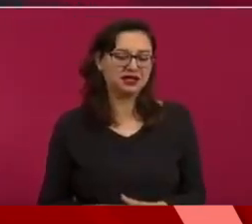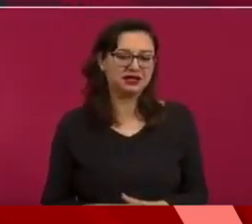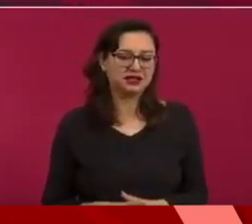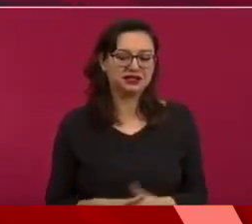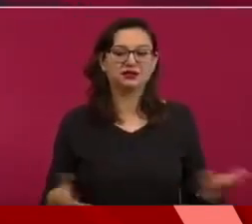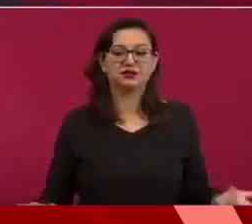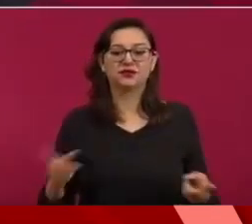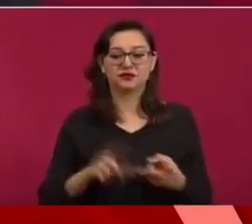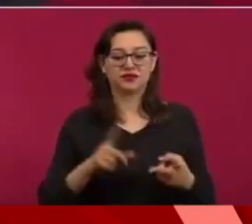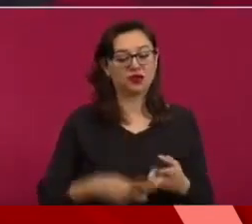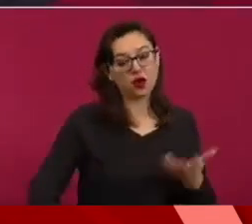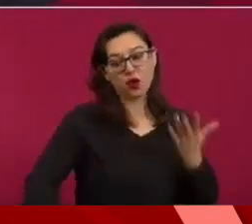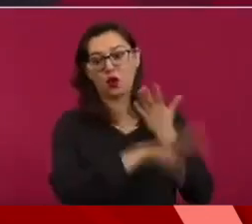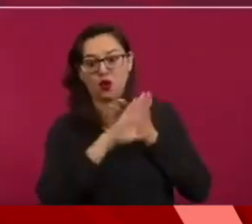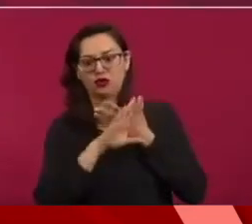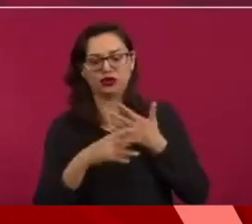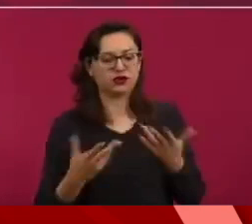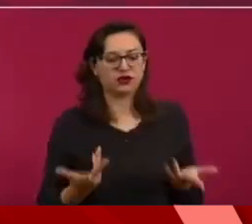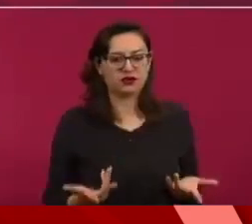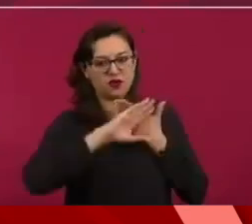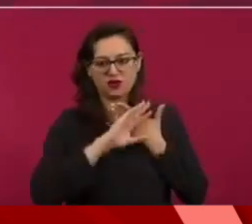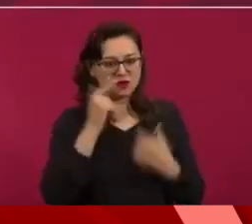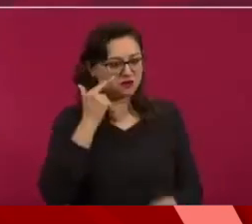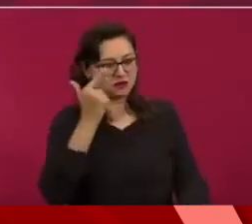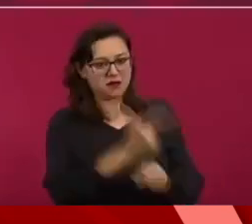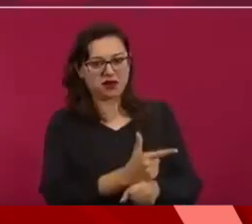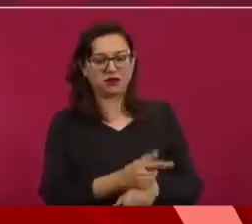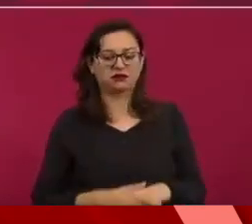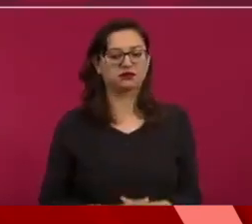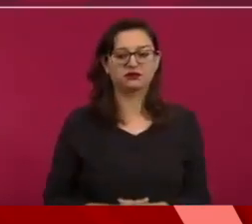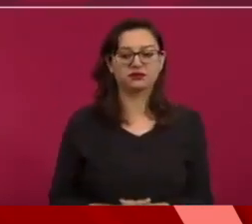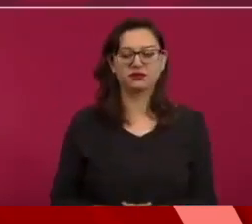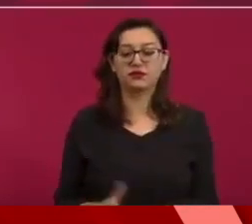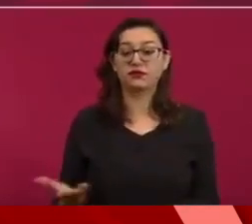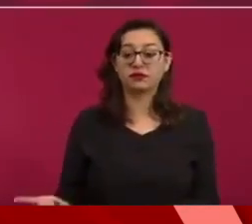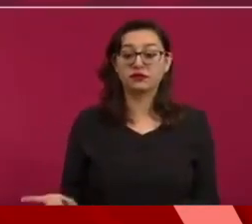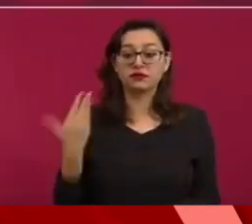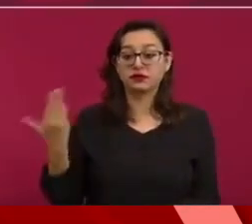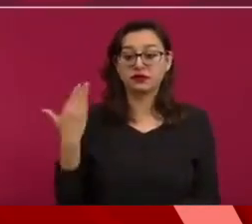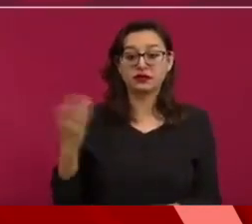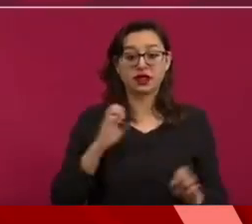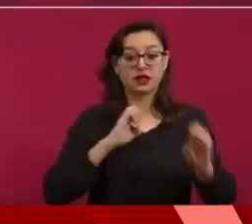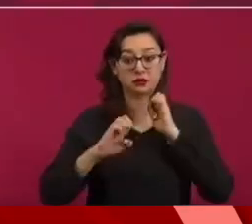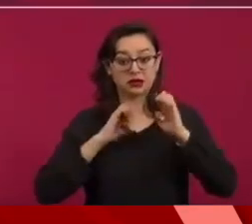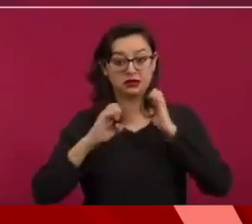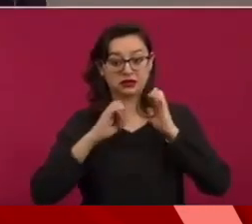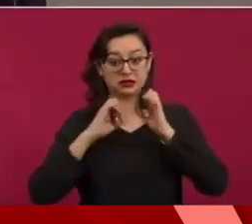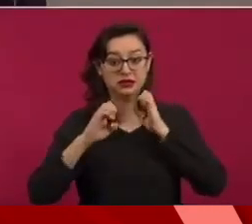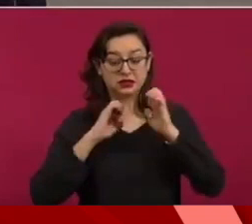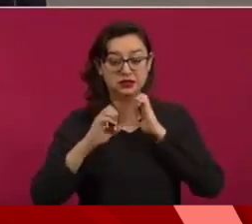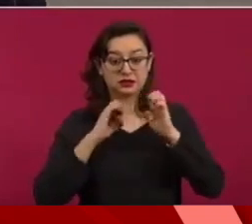de nosotros, en contra mía, acaba de haber una entrevista, no la vi, me la comentaron,